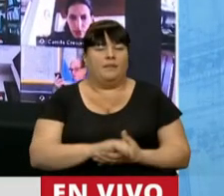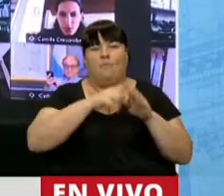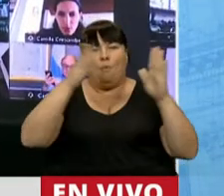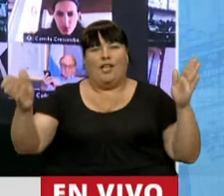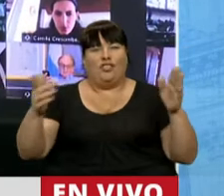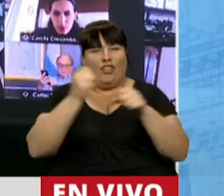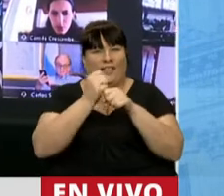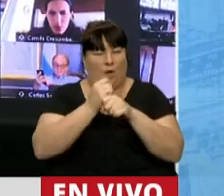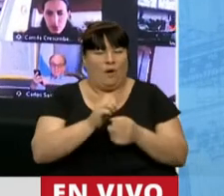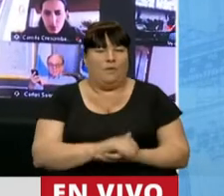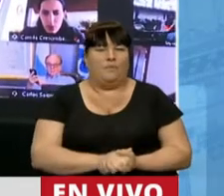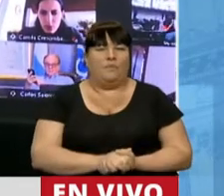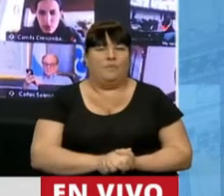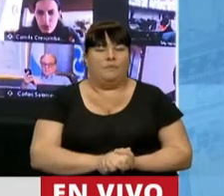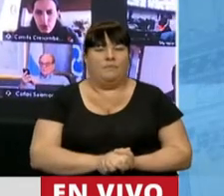legislación.